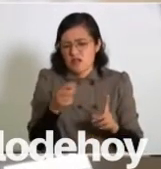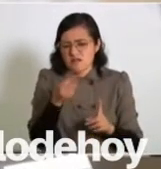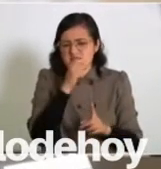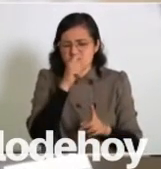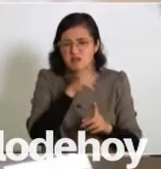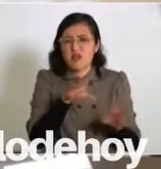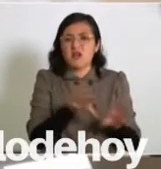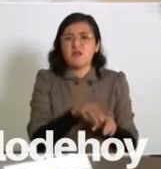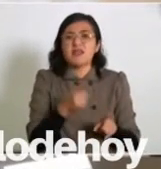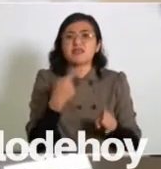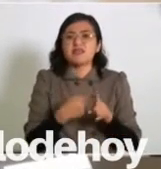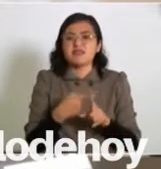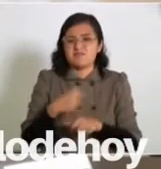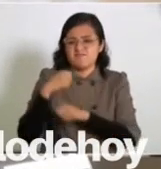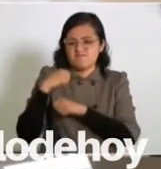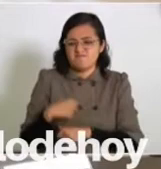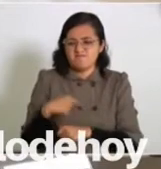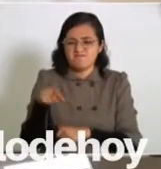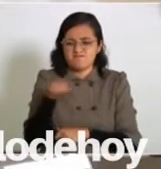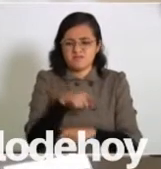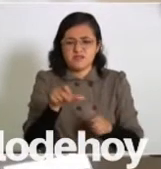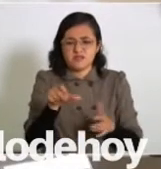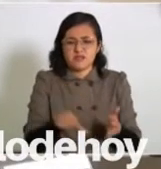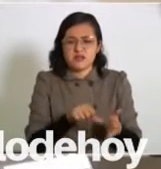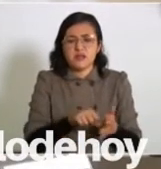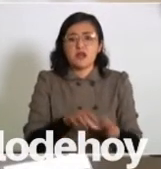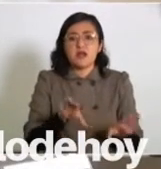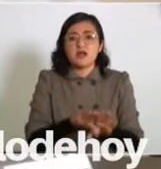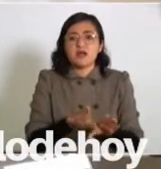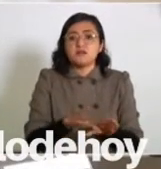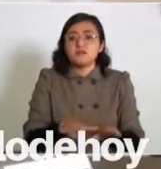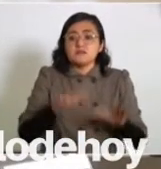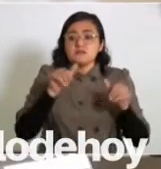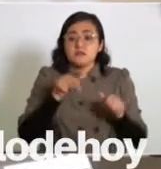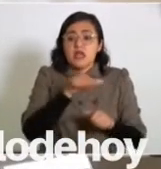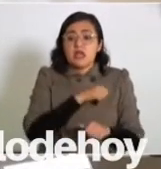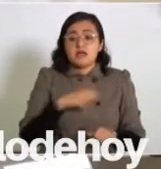centro, con una actitud omisiva del ayuntamiento.